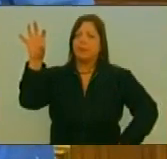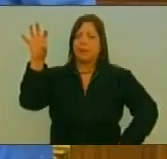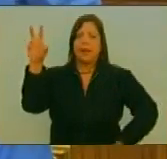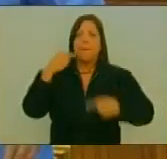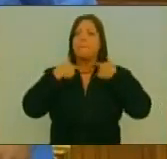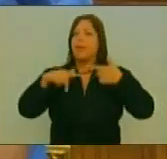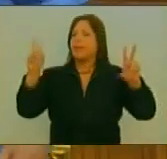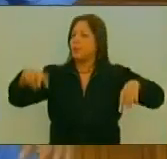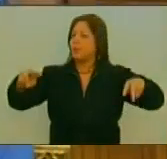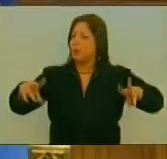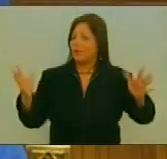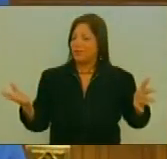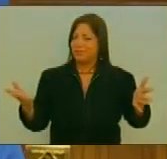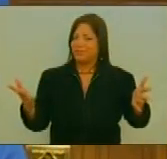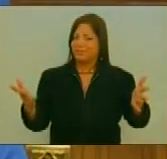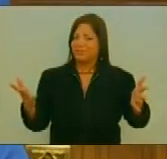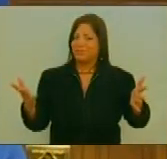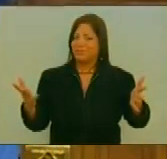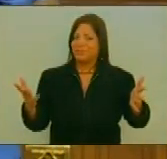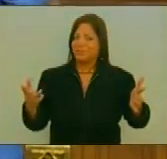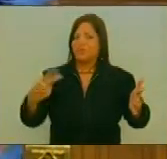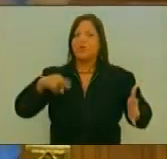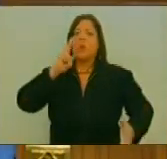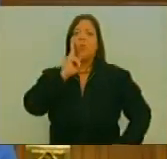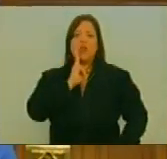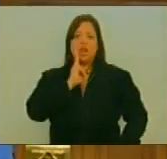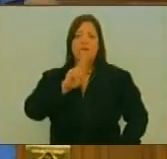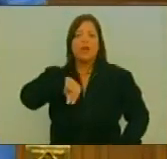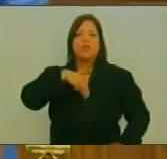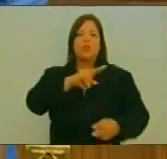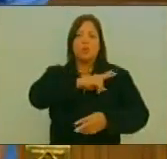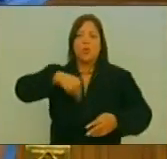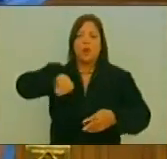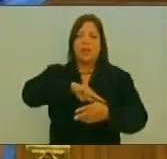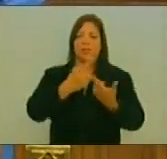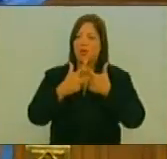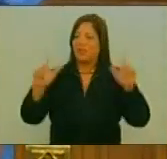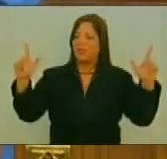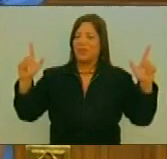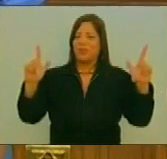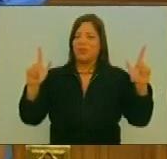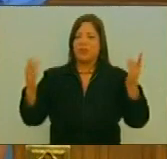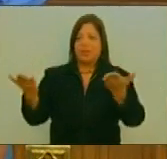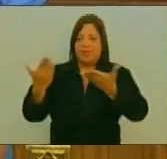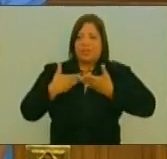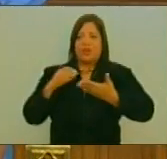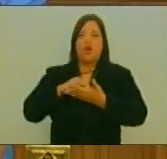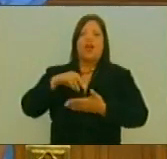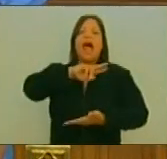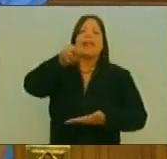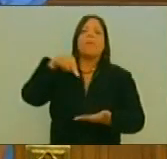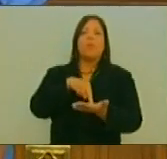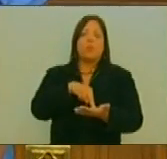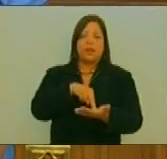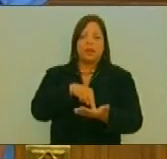se pierda Nuestro Bolívar Nuestro libertador Nos dio la república Con